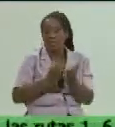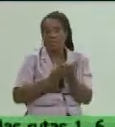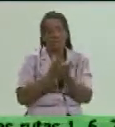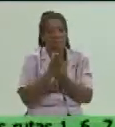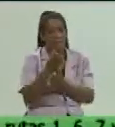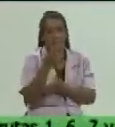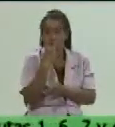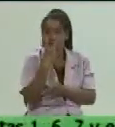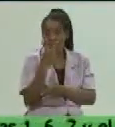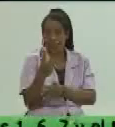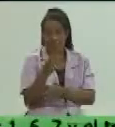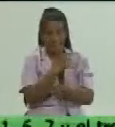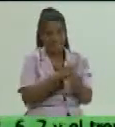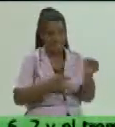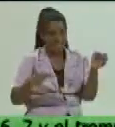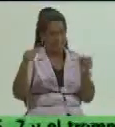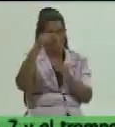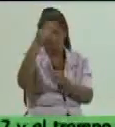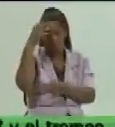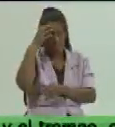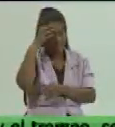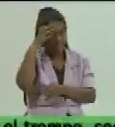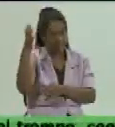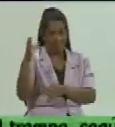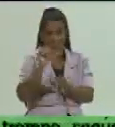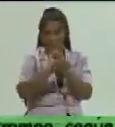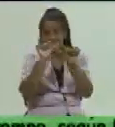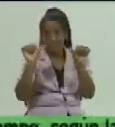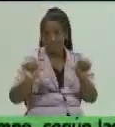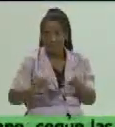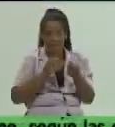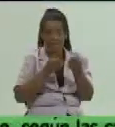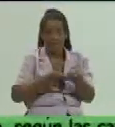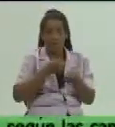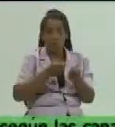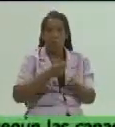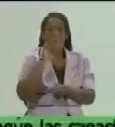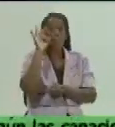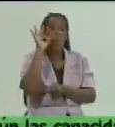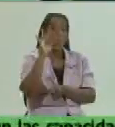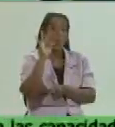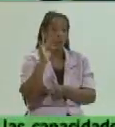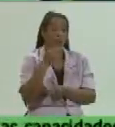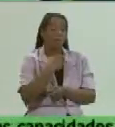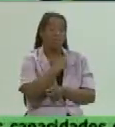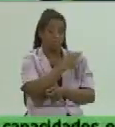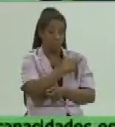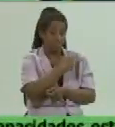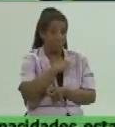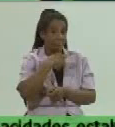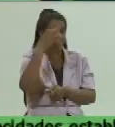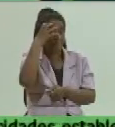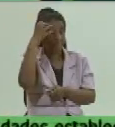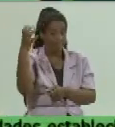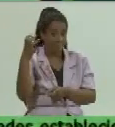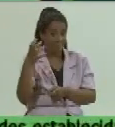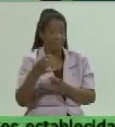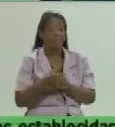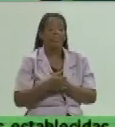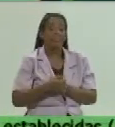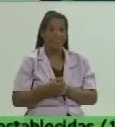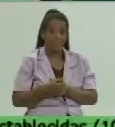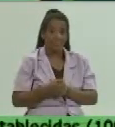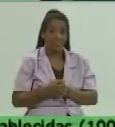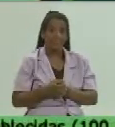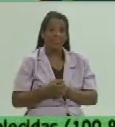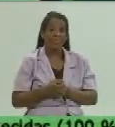nuestros principales encargos estatales nuestro sistema de agricultura tiene ocho encargos estatales y tiene tres rublos exportables